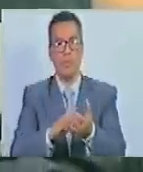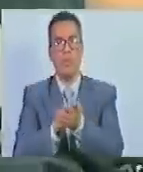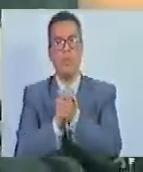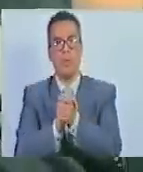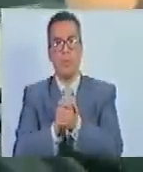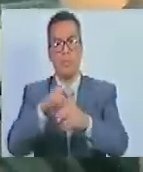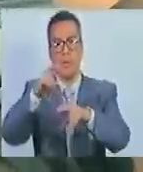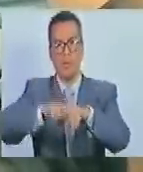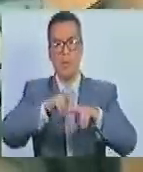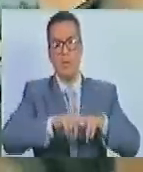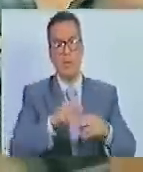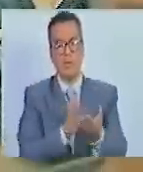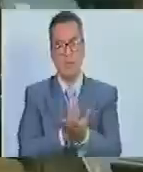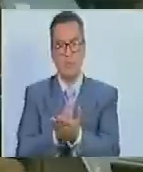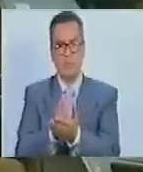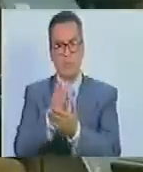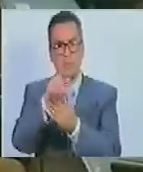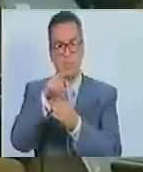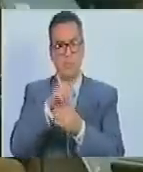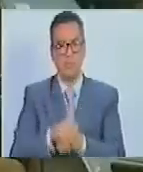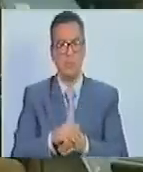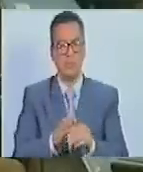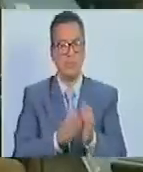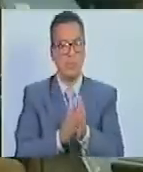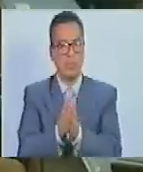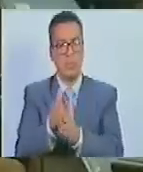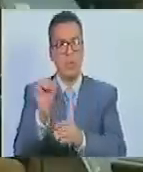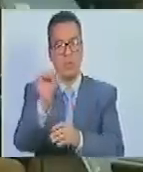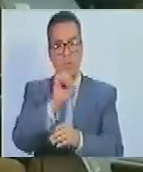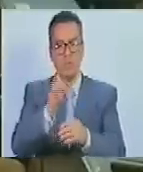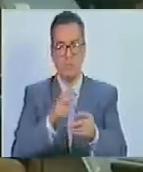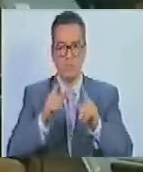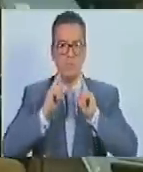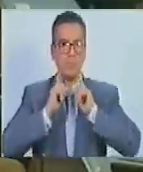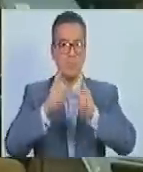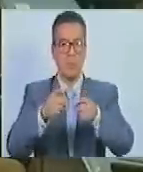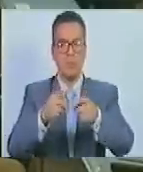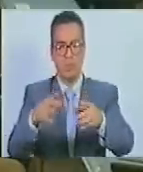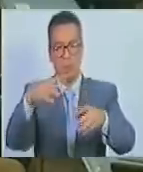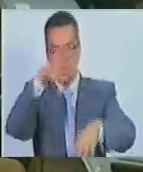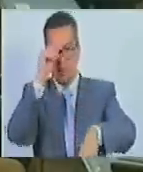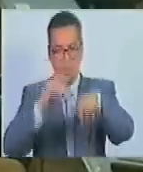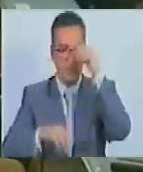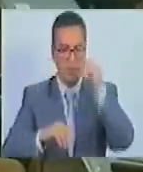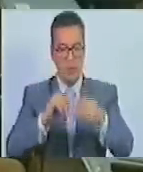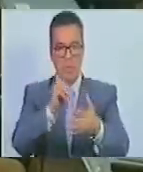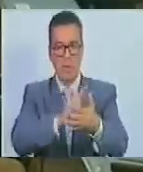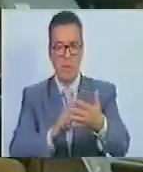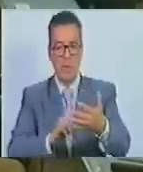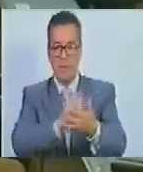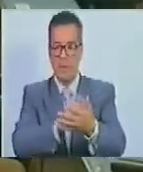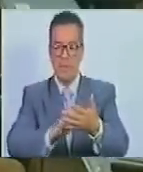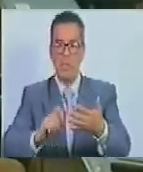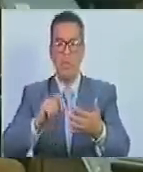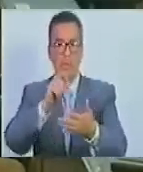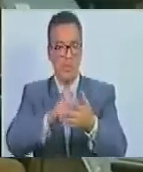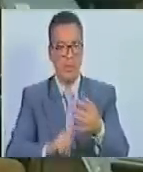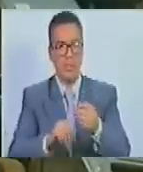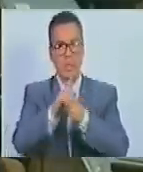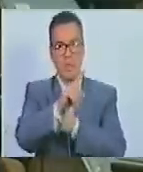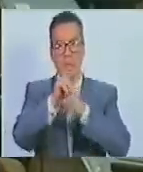sentados que siguen en la vía, en la autopista para aprender a leer y escribir. 125